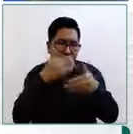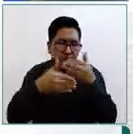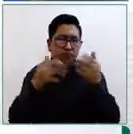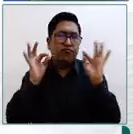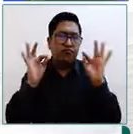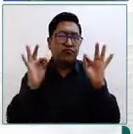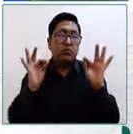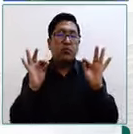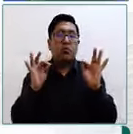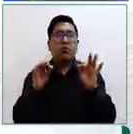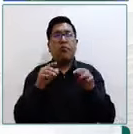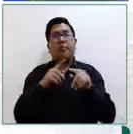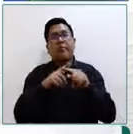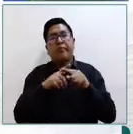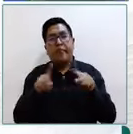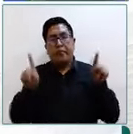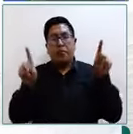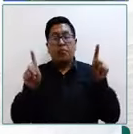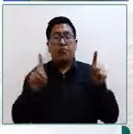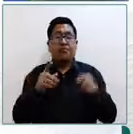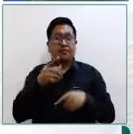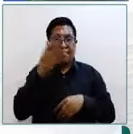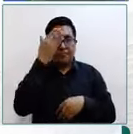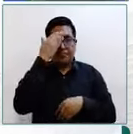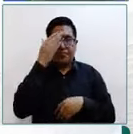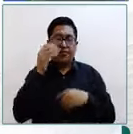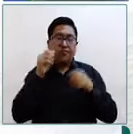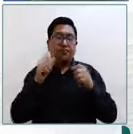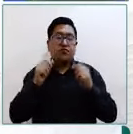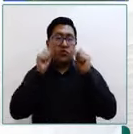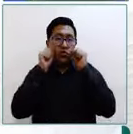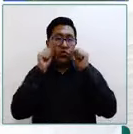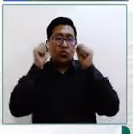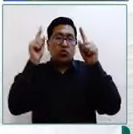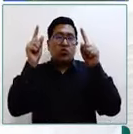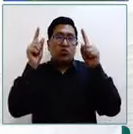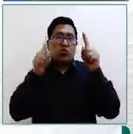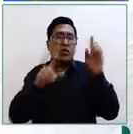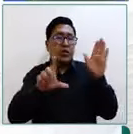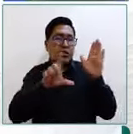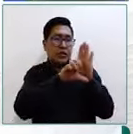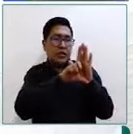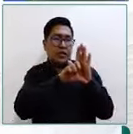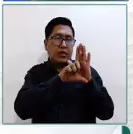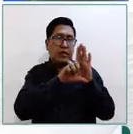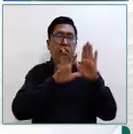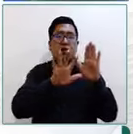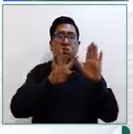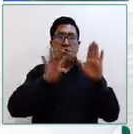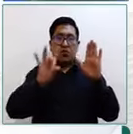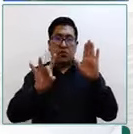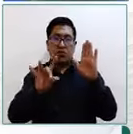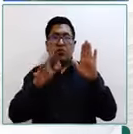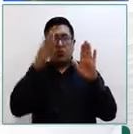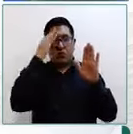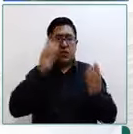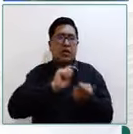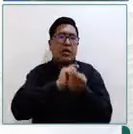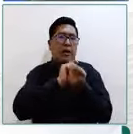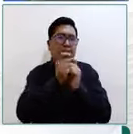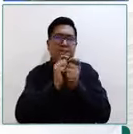sorprendieron con las modificaciones que se hicieron al código. Ustedes conocen, en el 2019 empezaron las